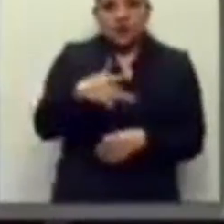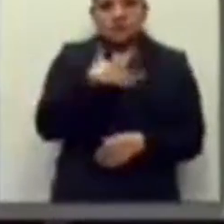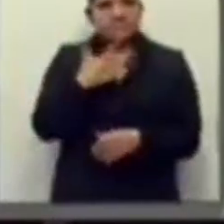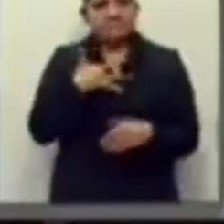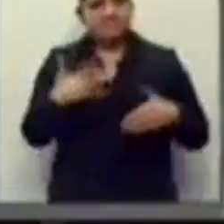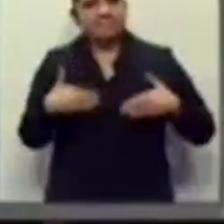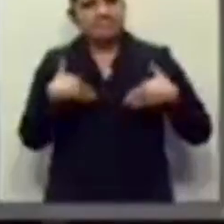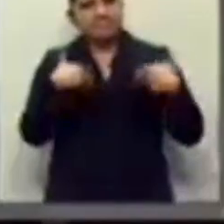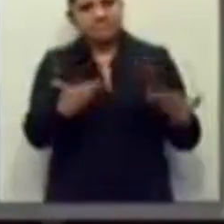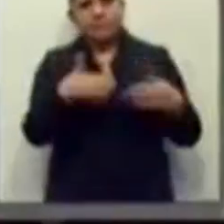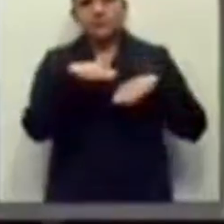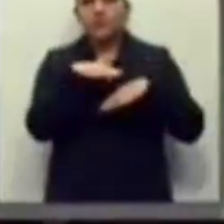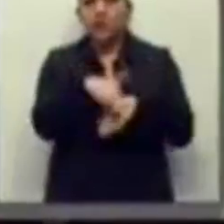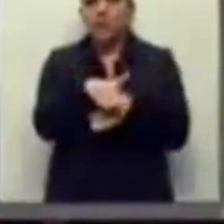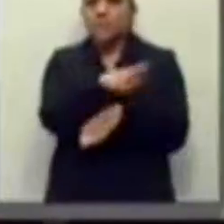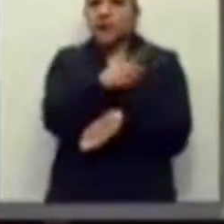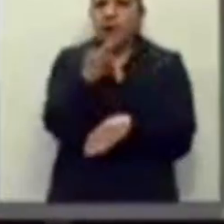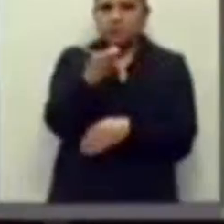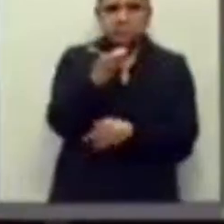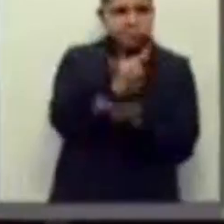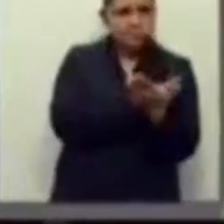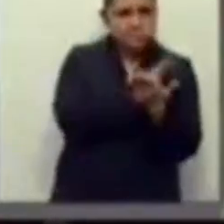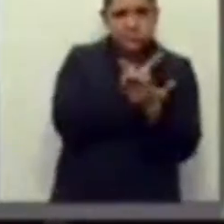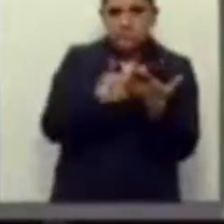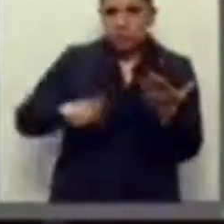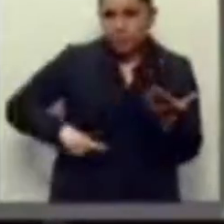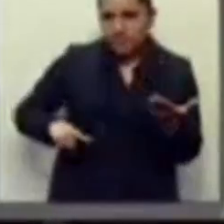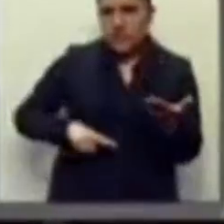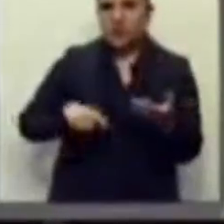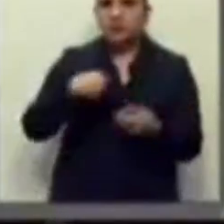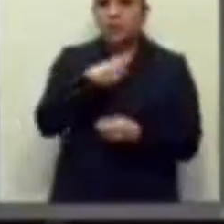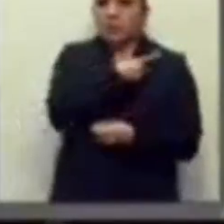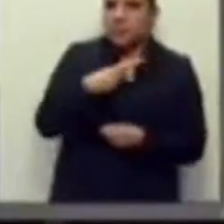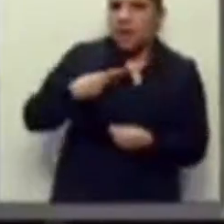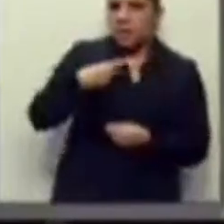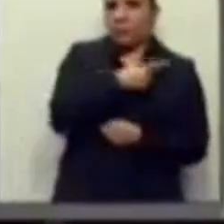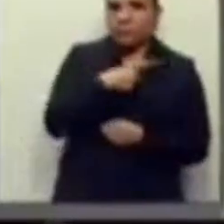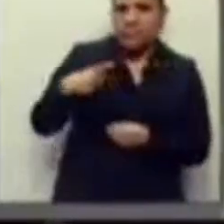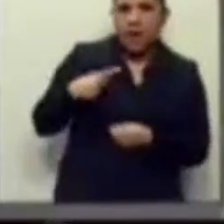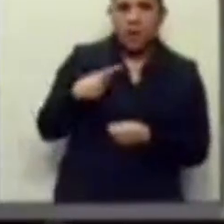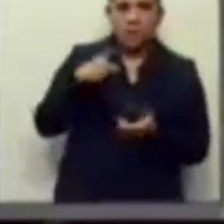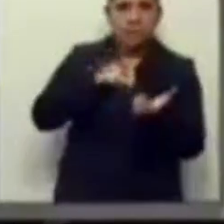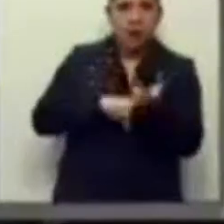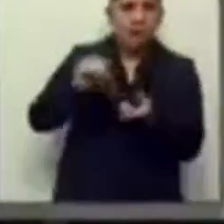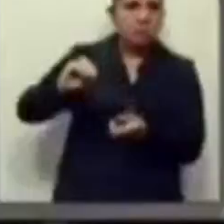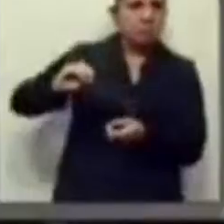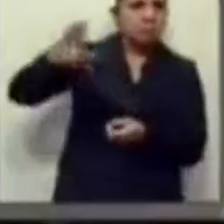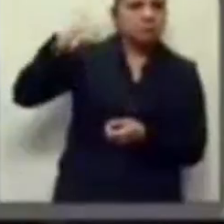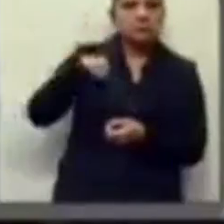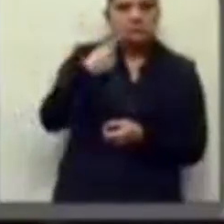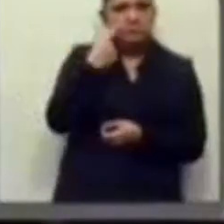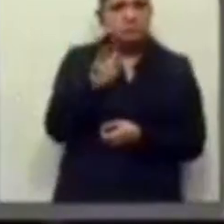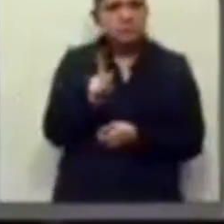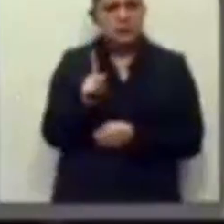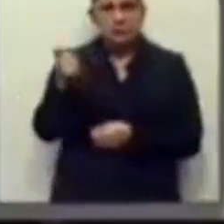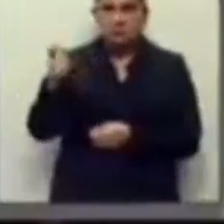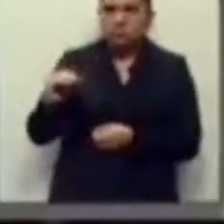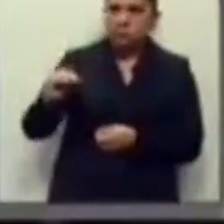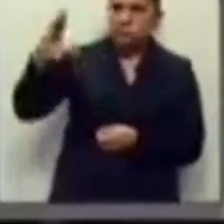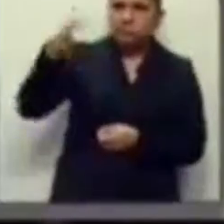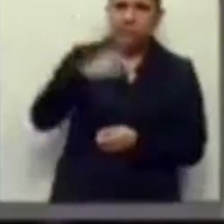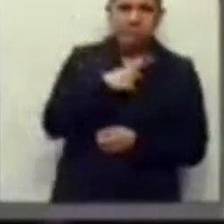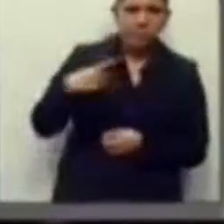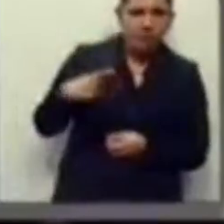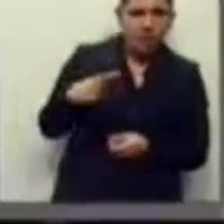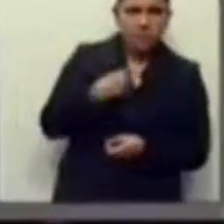de sobreendeudamiento, de partidas del gasto que no conocemos, de fuentes de ingreso que no queda claro